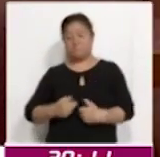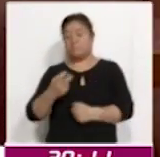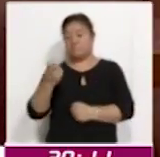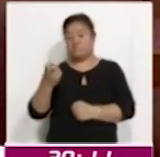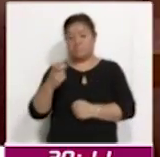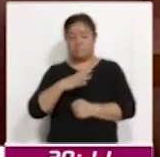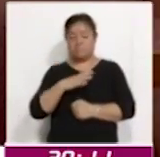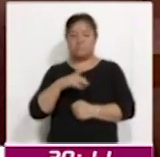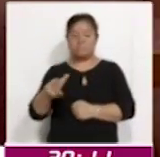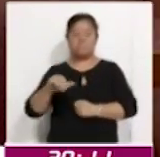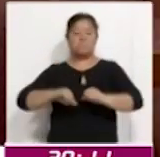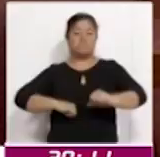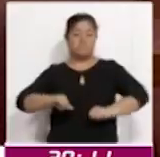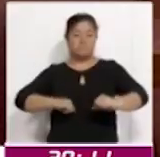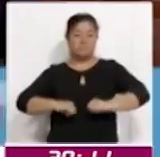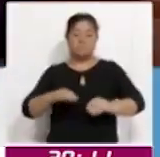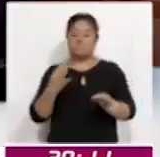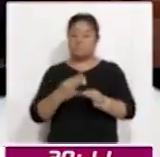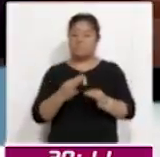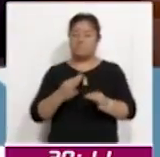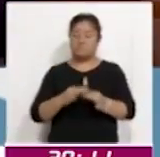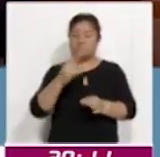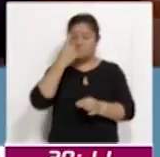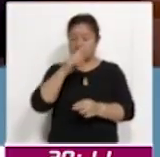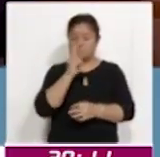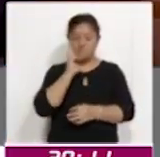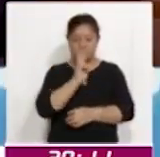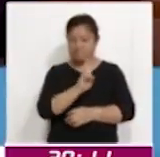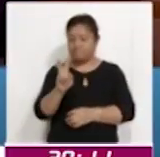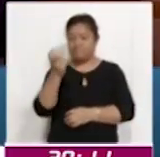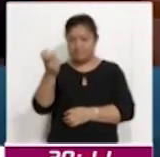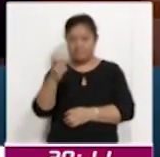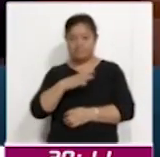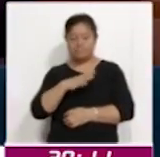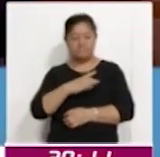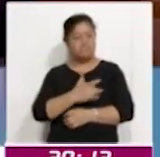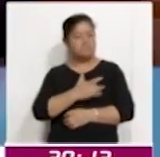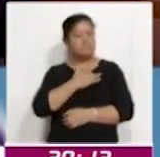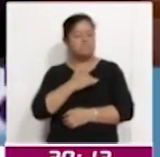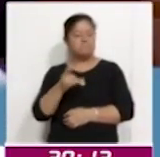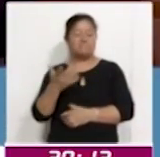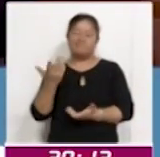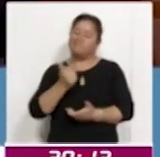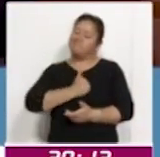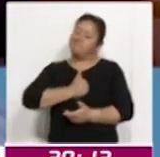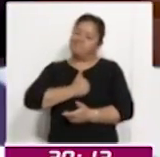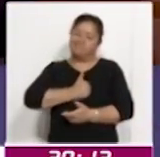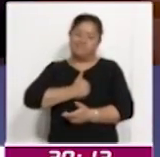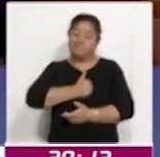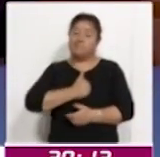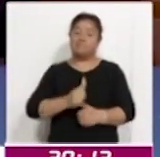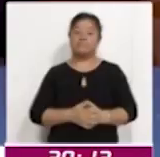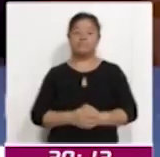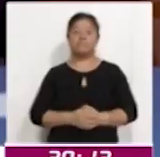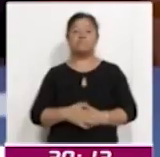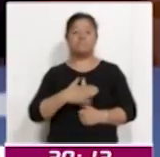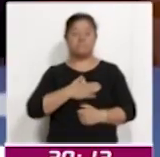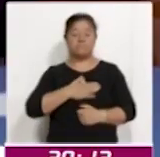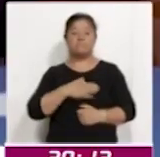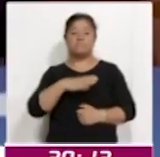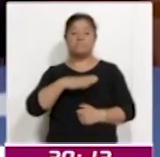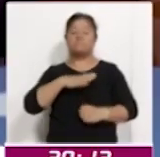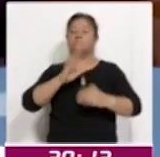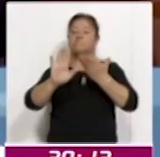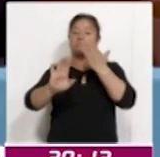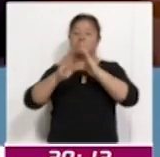se realizan actividades justo para visibilizar la situación en la que desafortunadamente aún nos encontramos en el